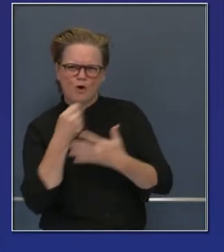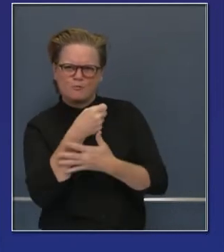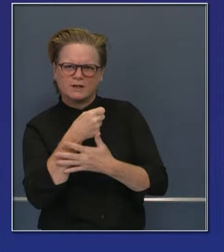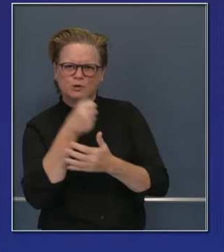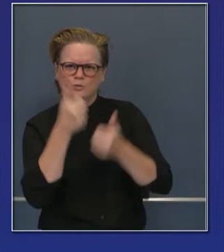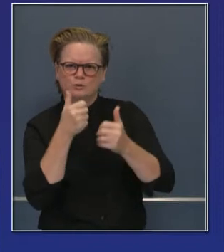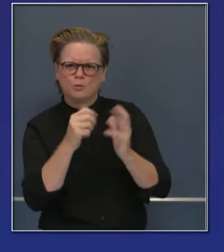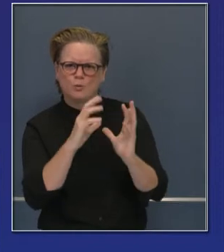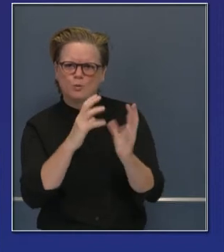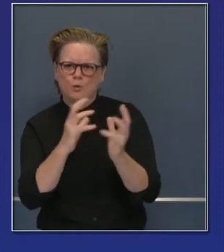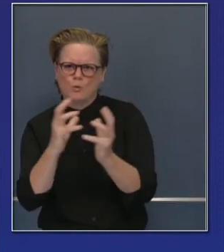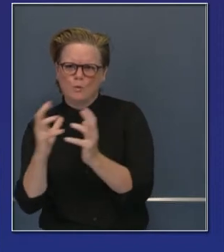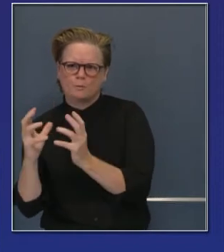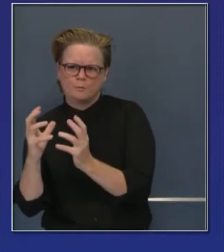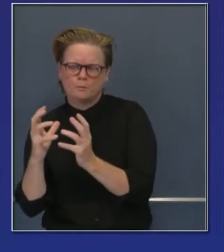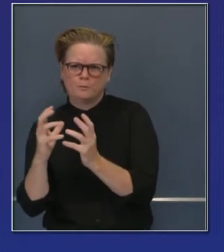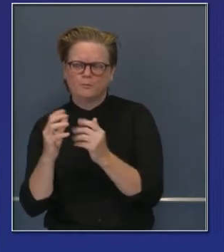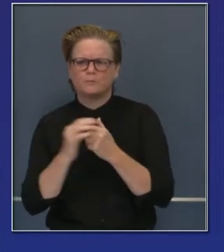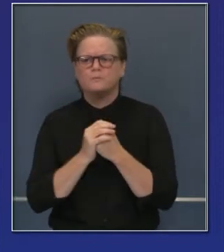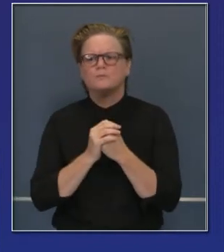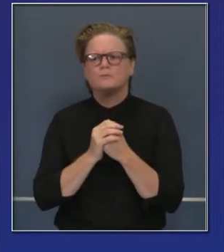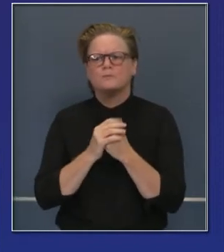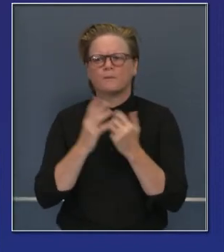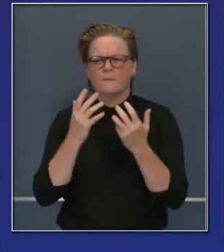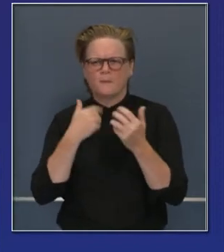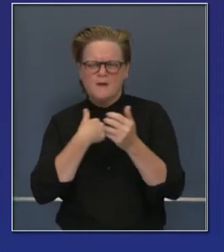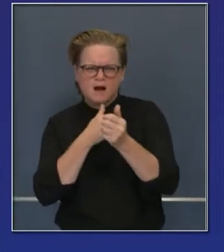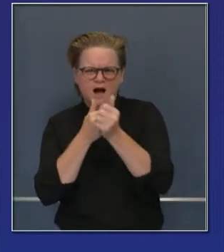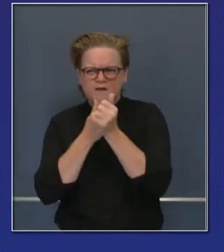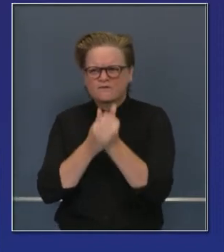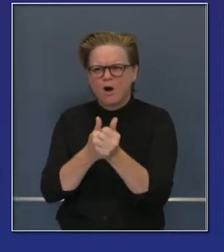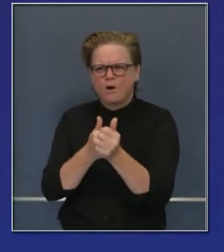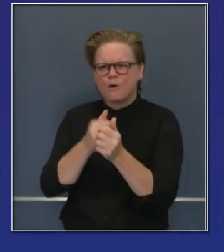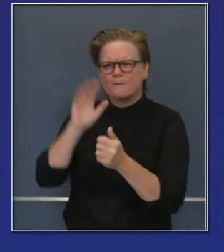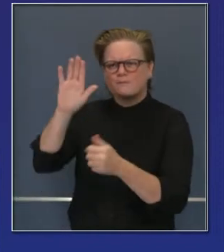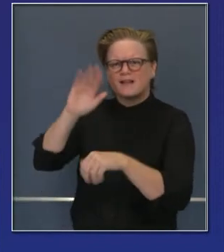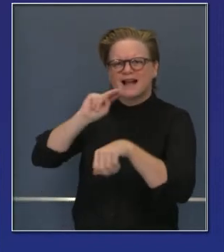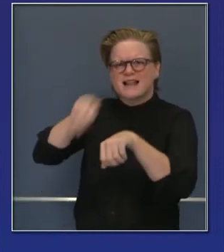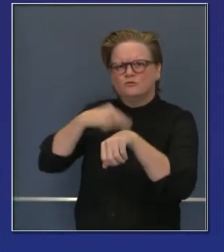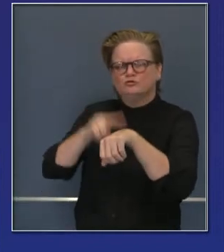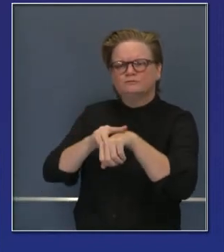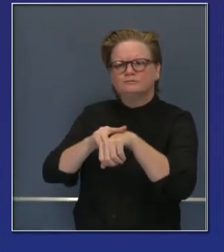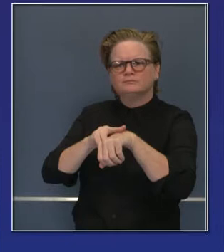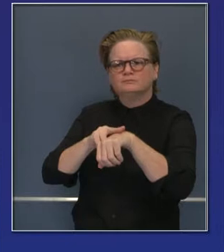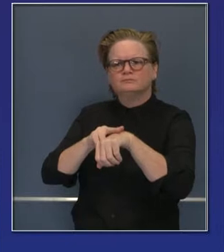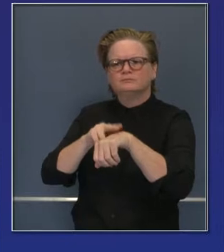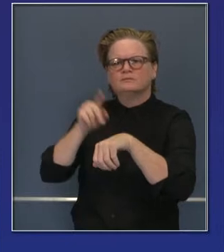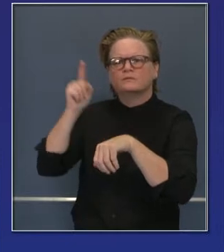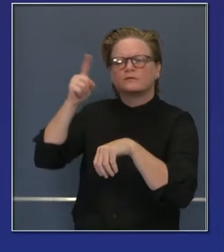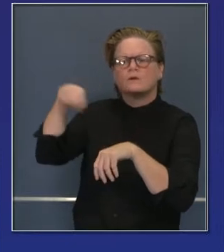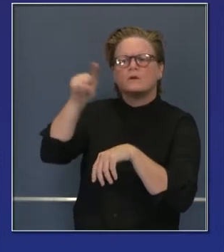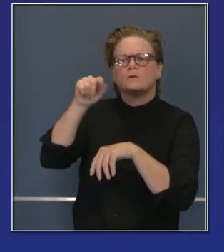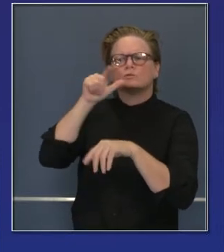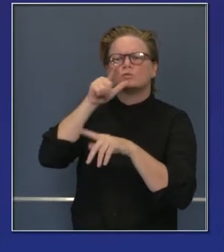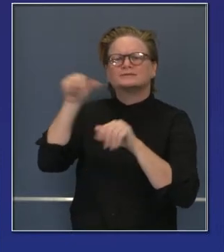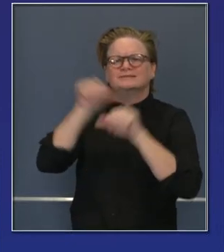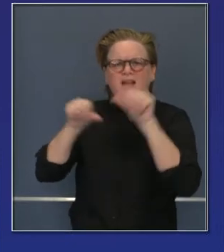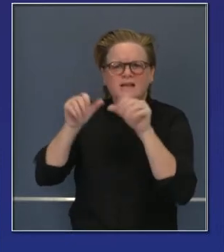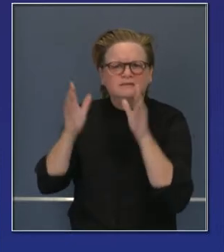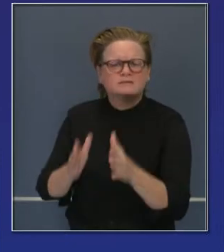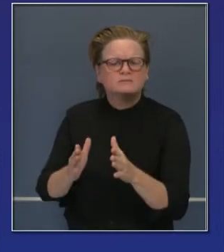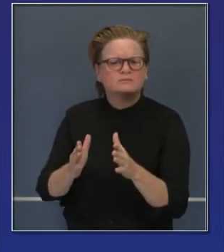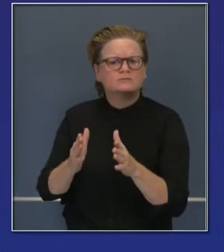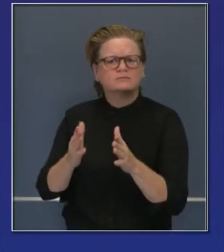semanas, meses, hemos estado contemplando que estamos en línea con lo que recomiendan